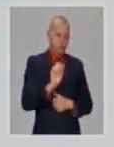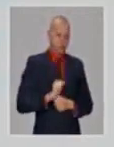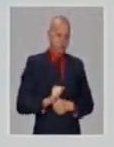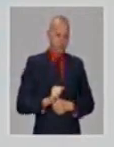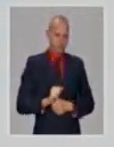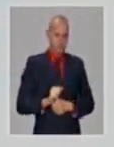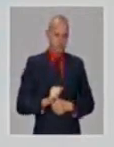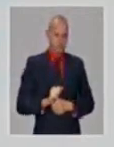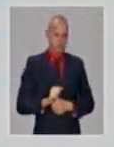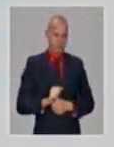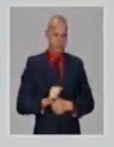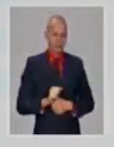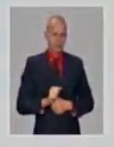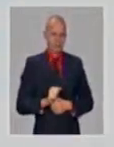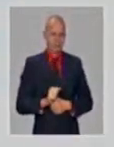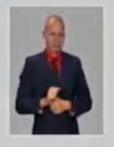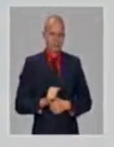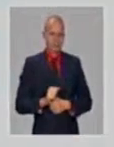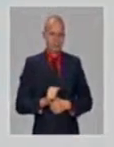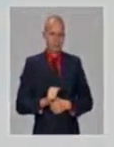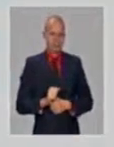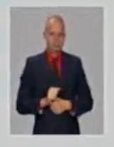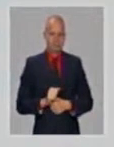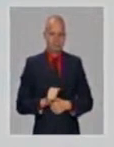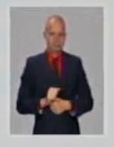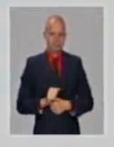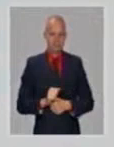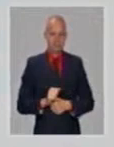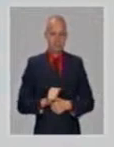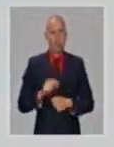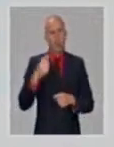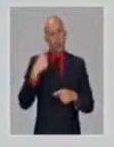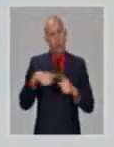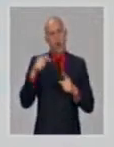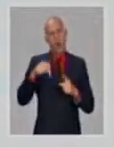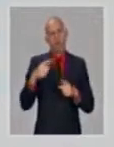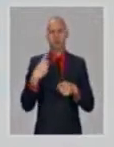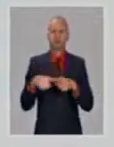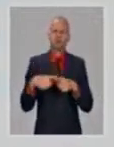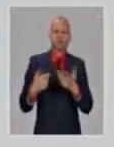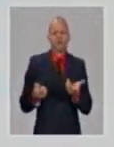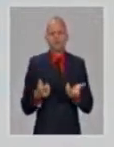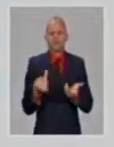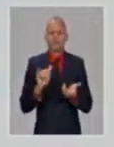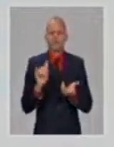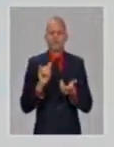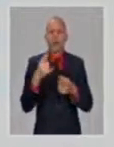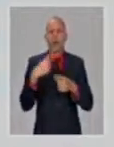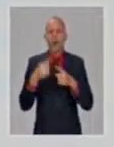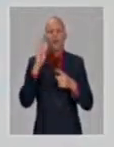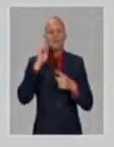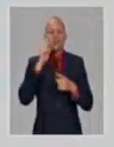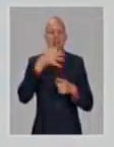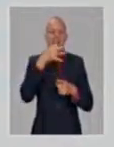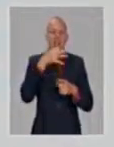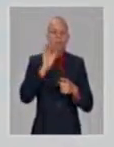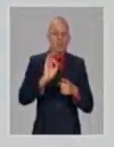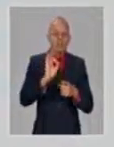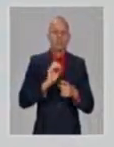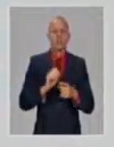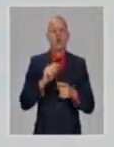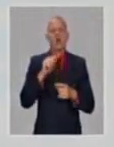predominando, pero tenemos variantes de preocupación, como llama la OMS, la de Sudáfrica.